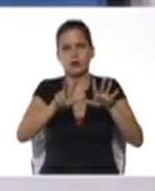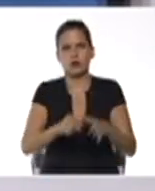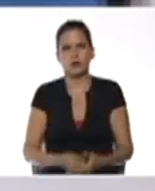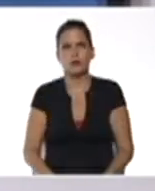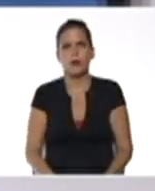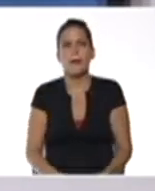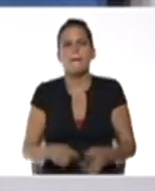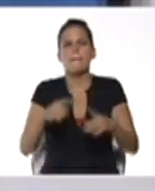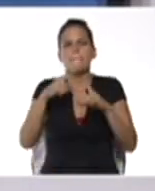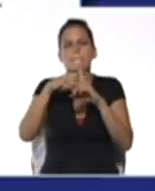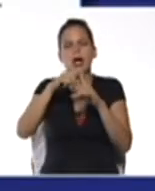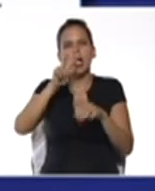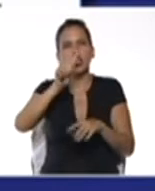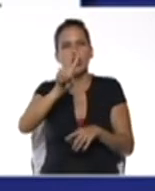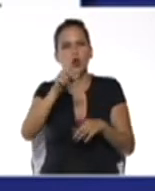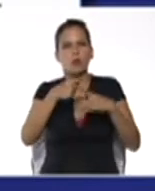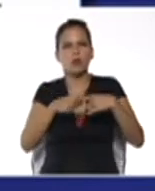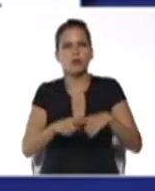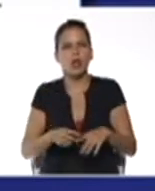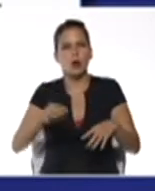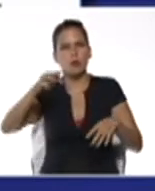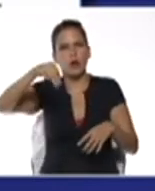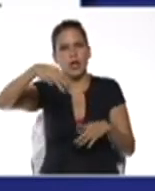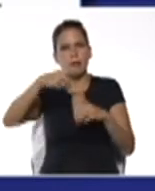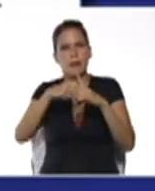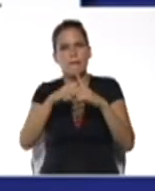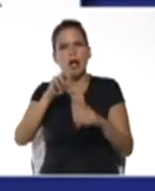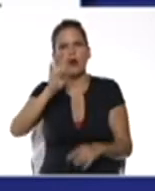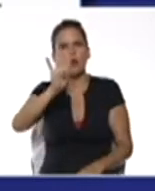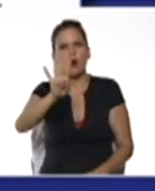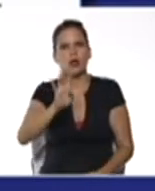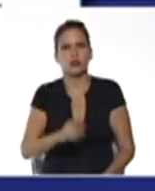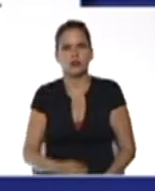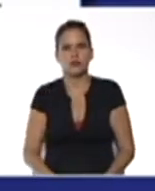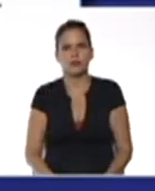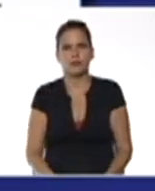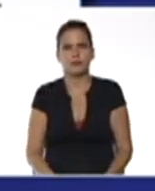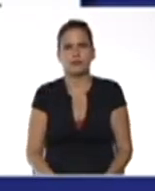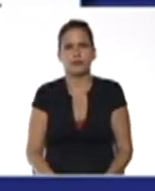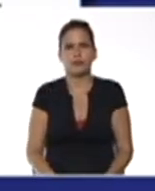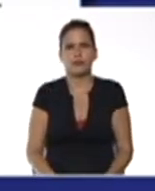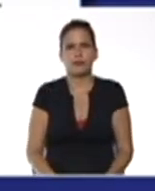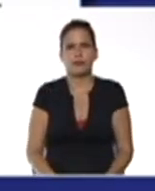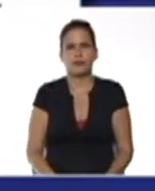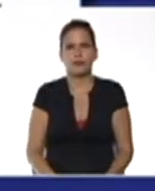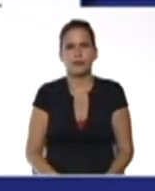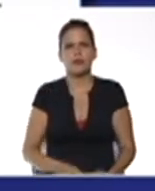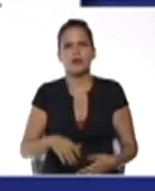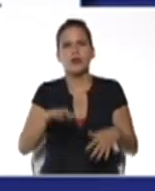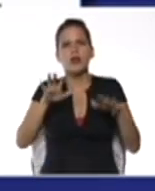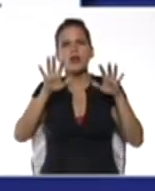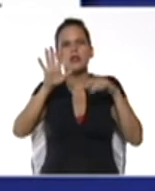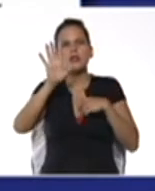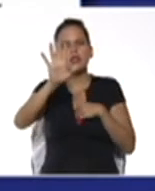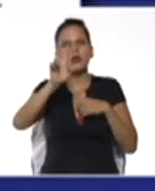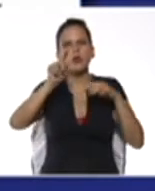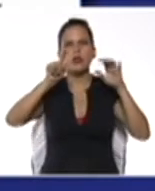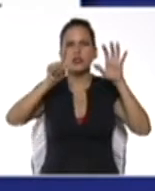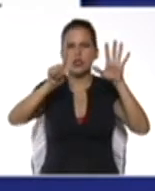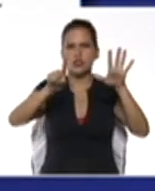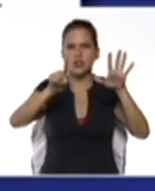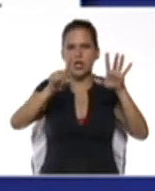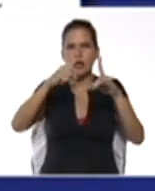luego 7 por 8 queda 56 y luego se suma